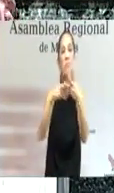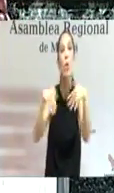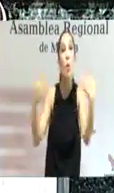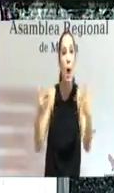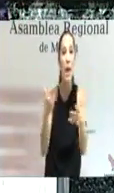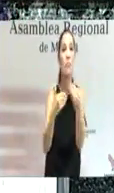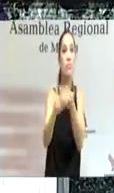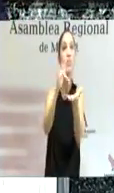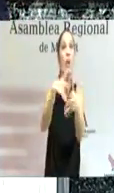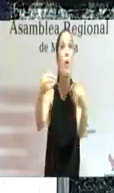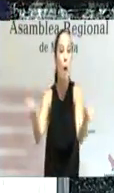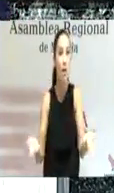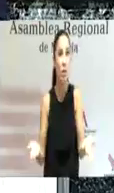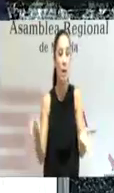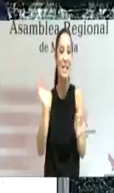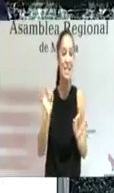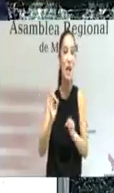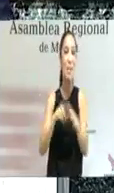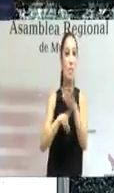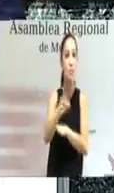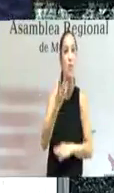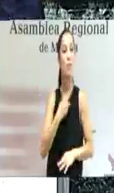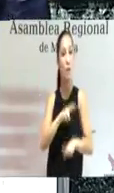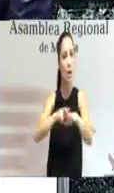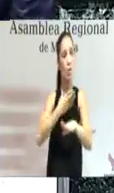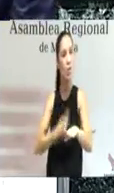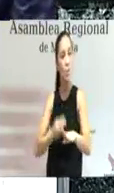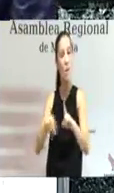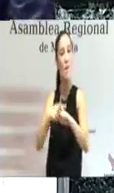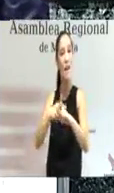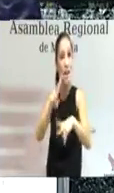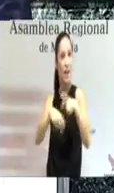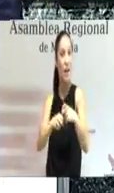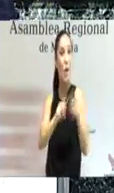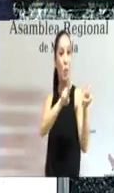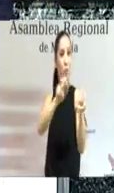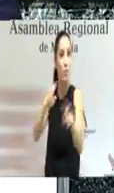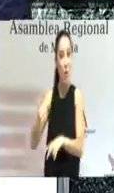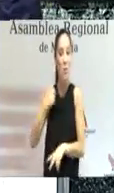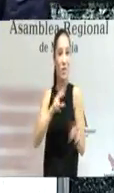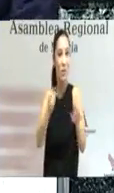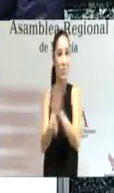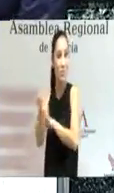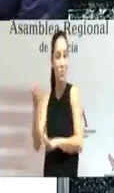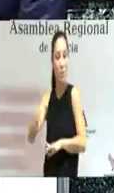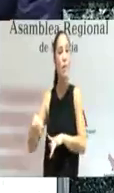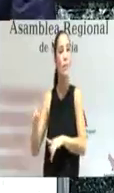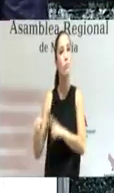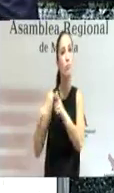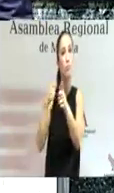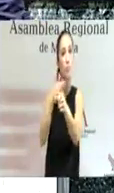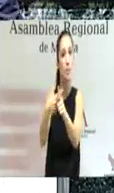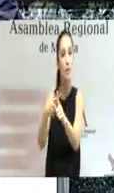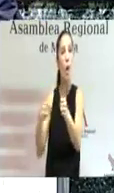posibles en la vertebración de esta región de su desarrollo y de la generación de nuevas oportunidades Juntos también